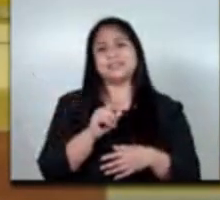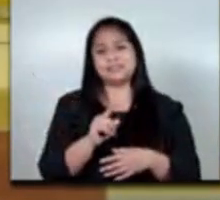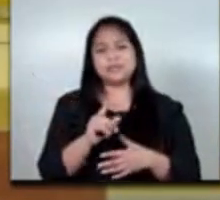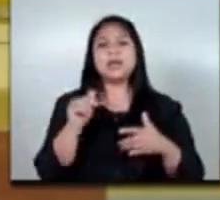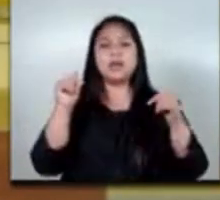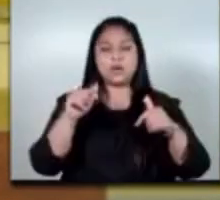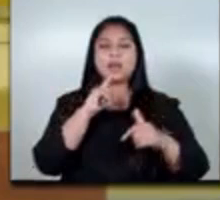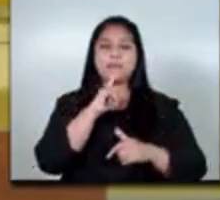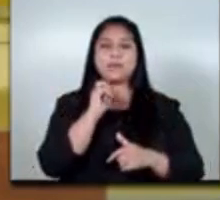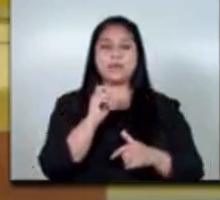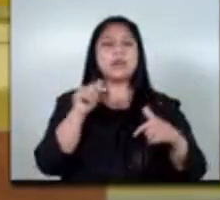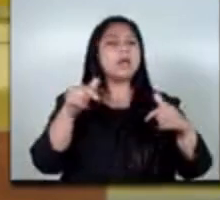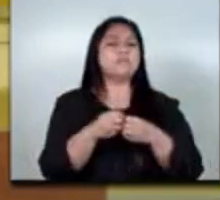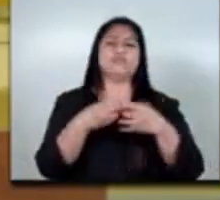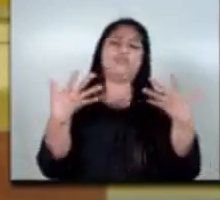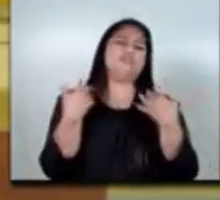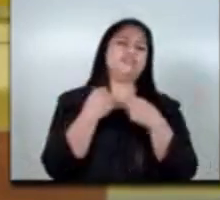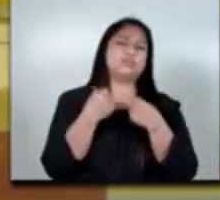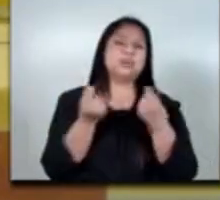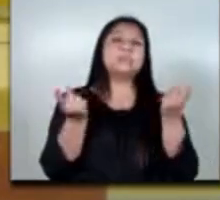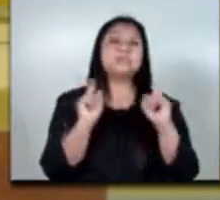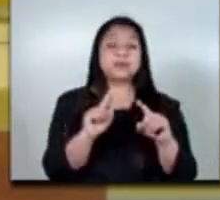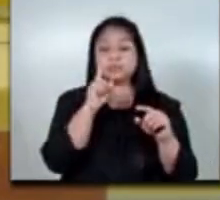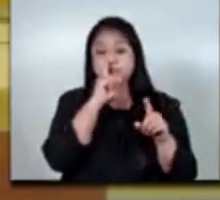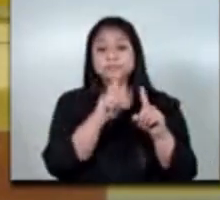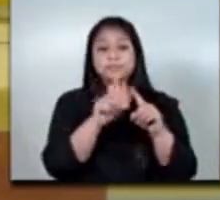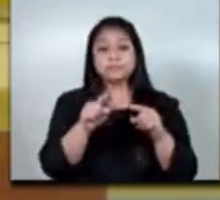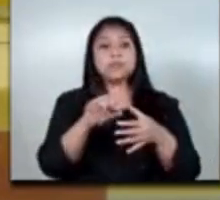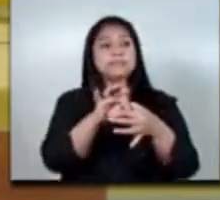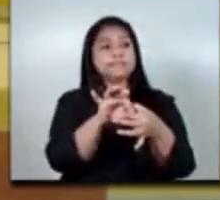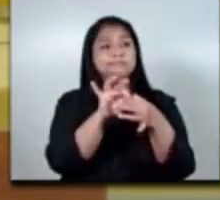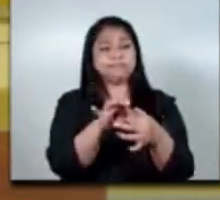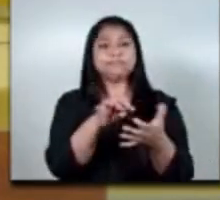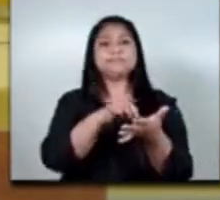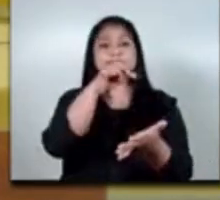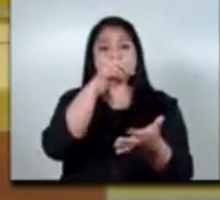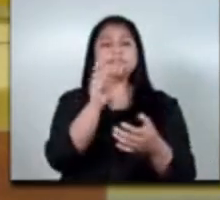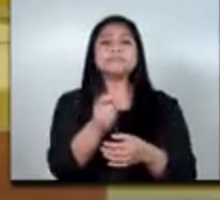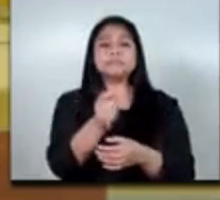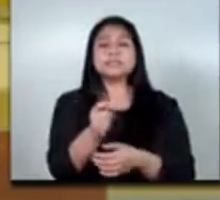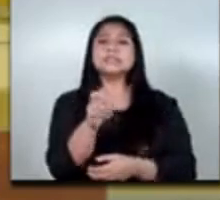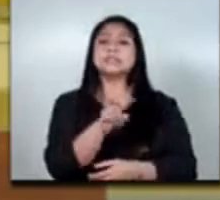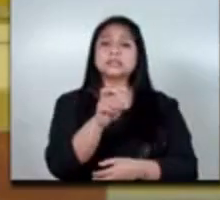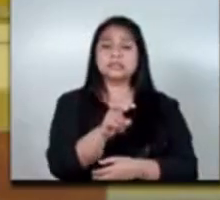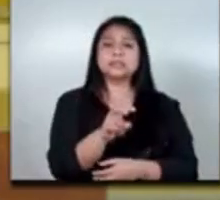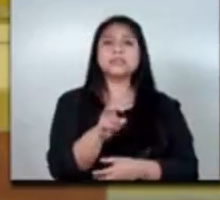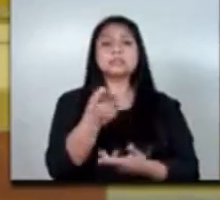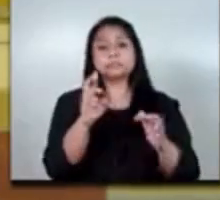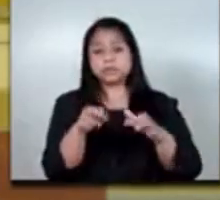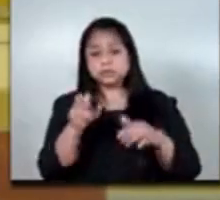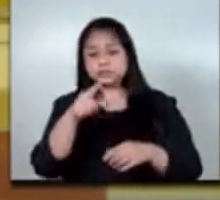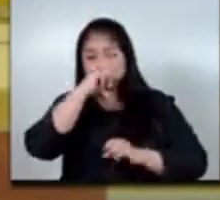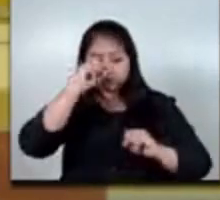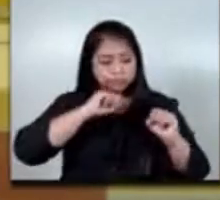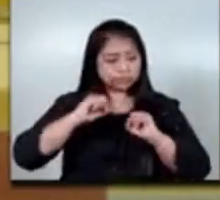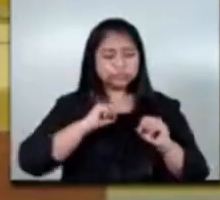hay mucho para hacer pero sobre todo la cooperación de los países amigos que necesitan de personas trabajadoras